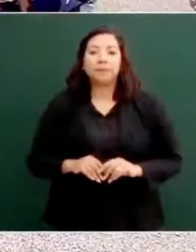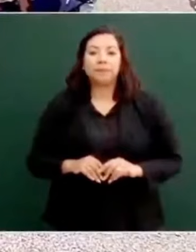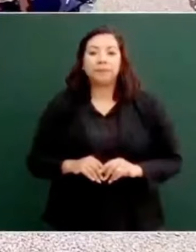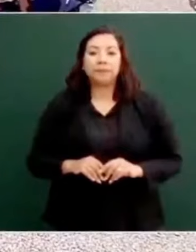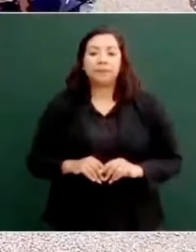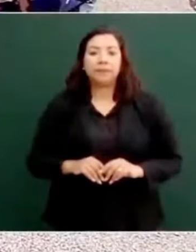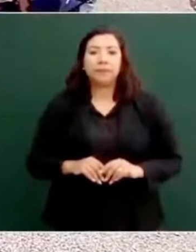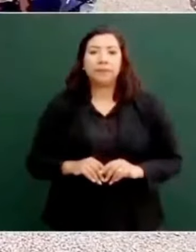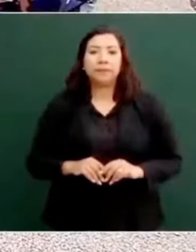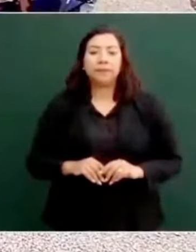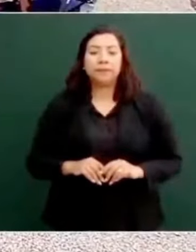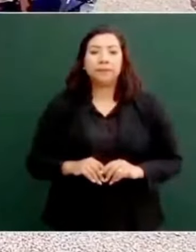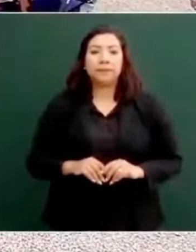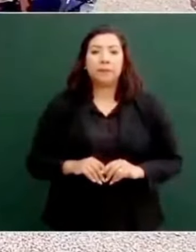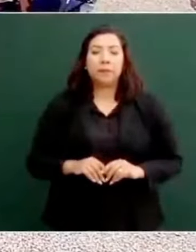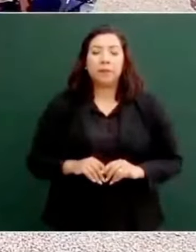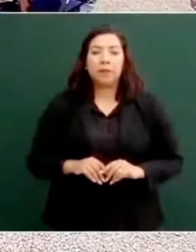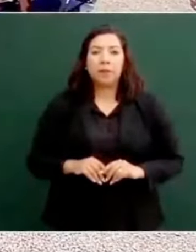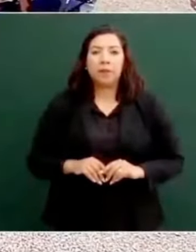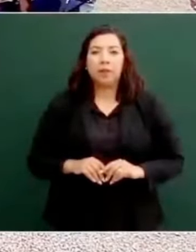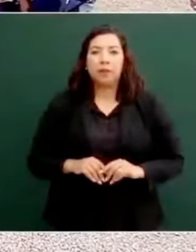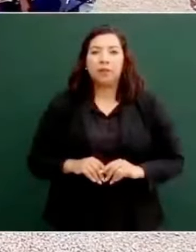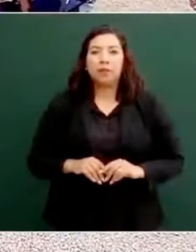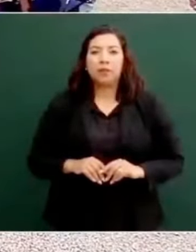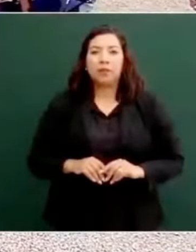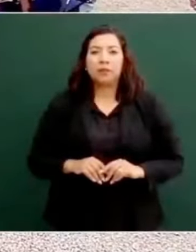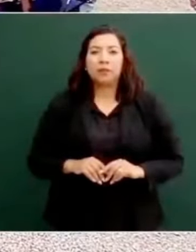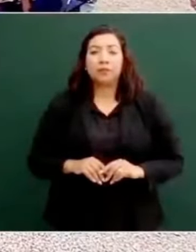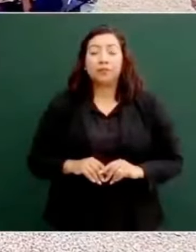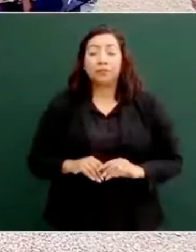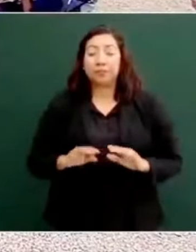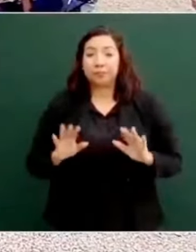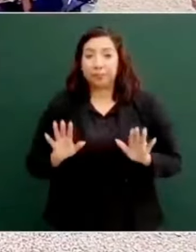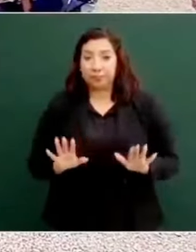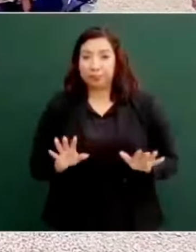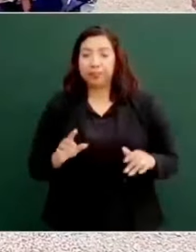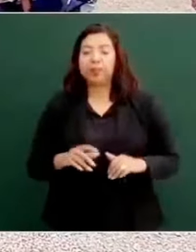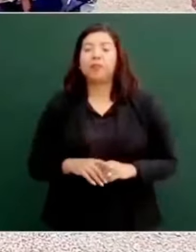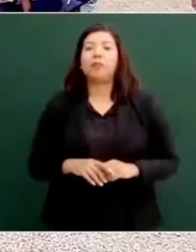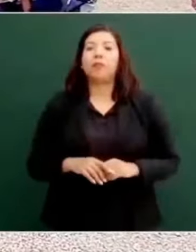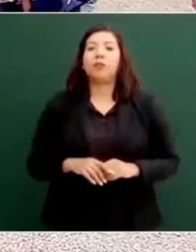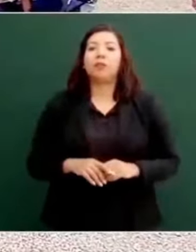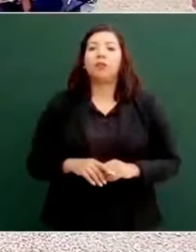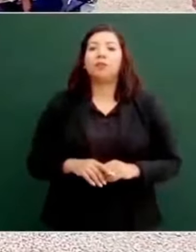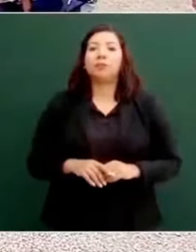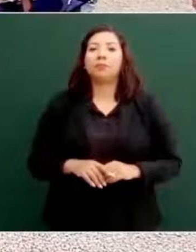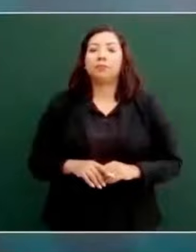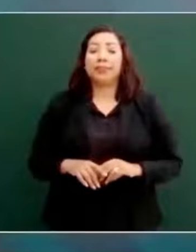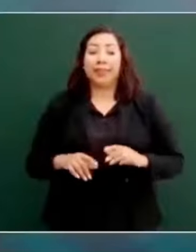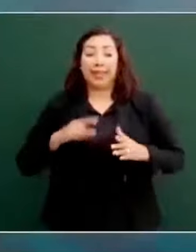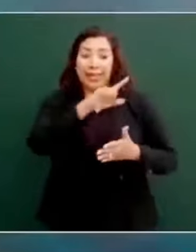¿Cuándo llegaron los ambientalistas a Calica?